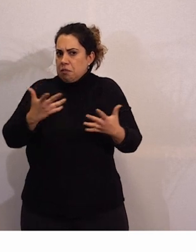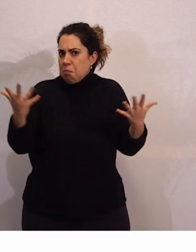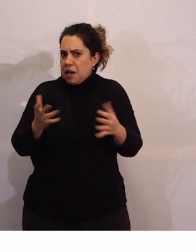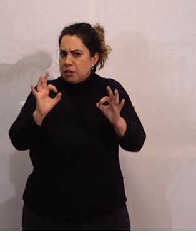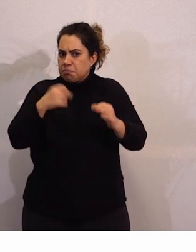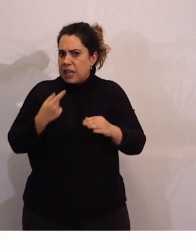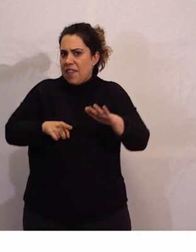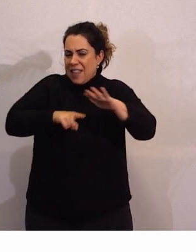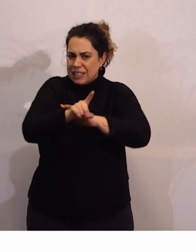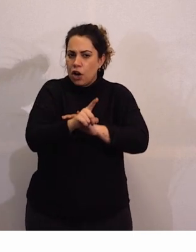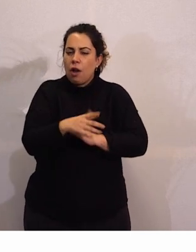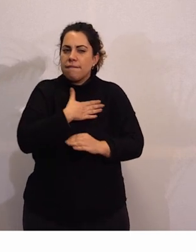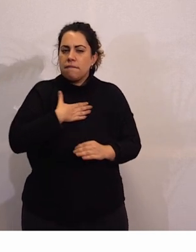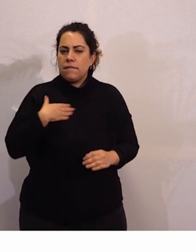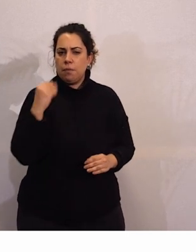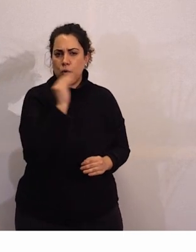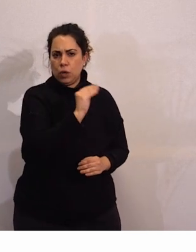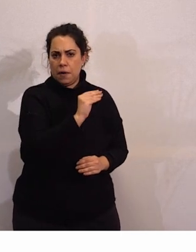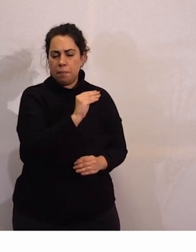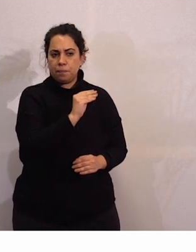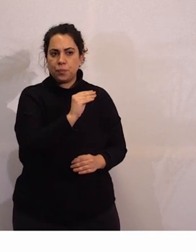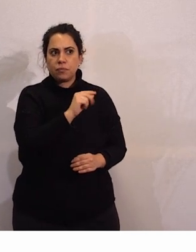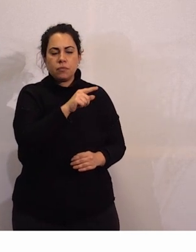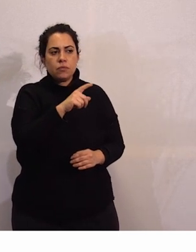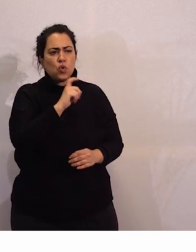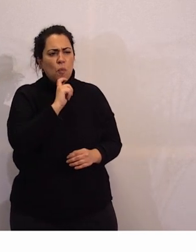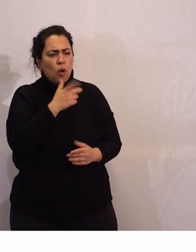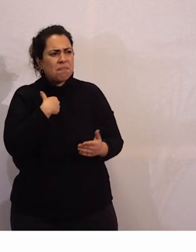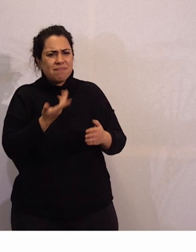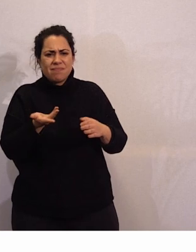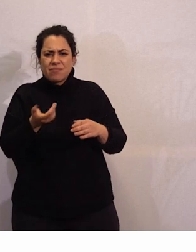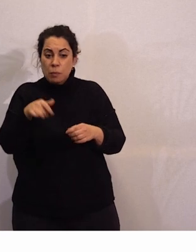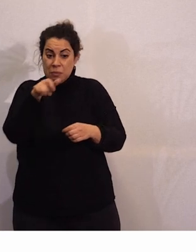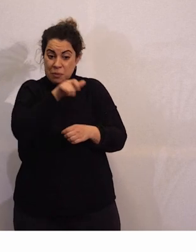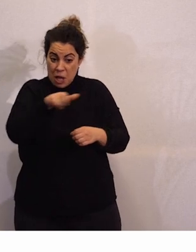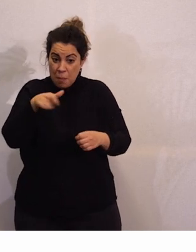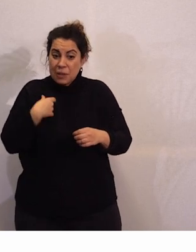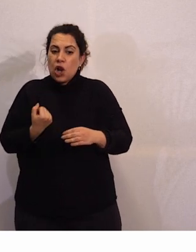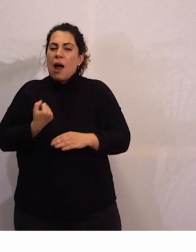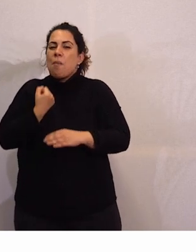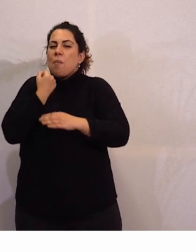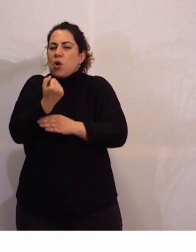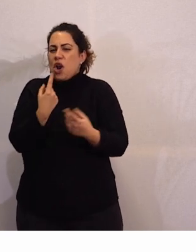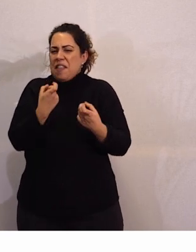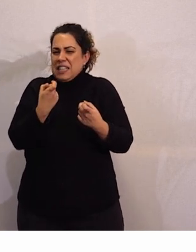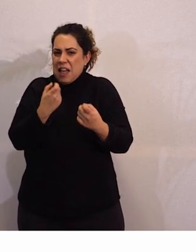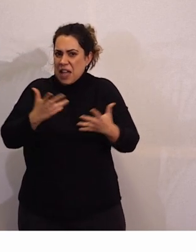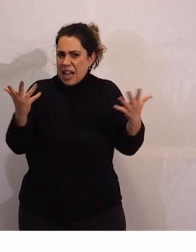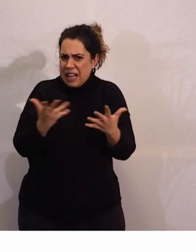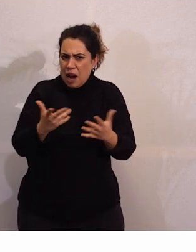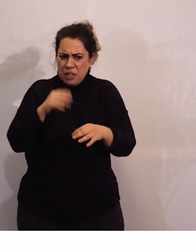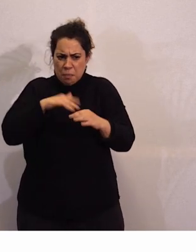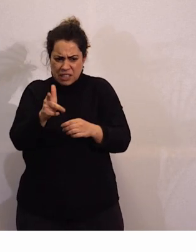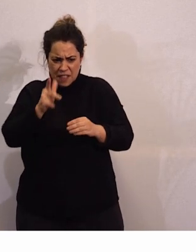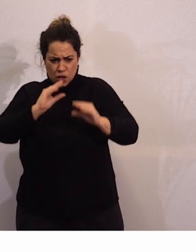Y me gustaría preguntarte cómo podemos representar a las personas con grandes necesidades de apoyo y luchar por sus derechos